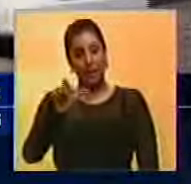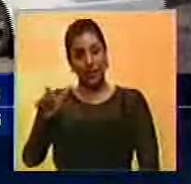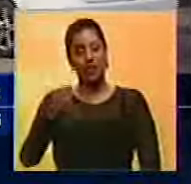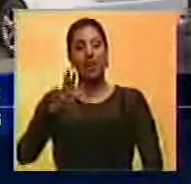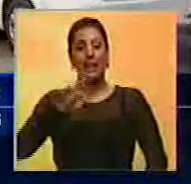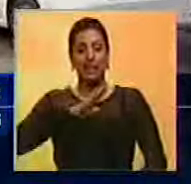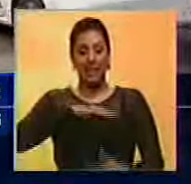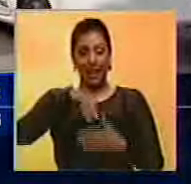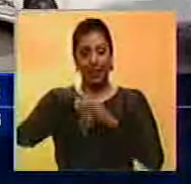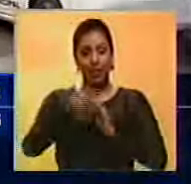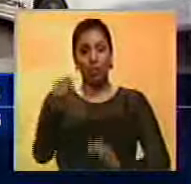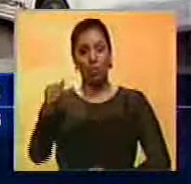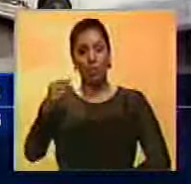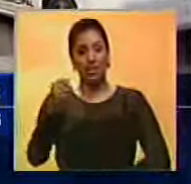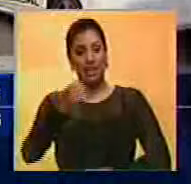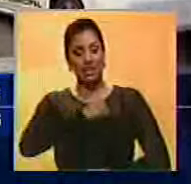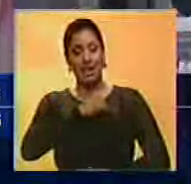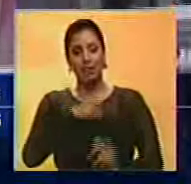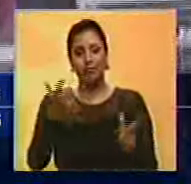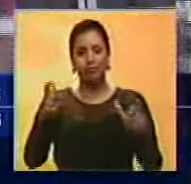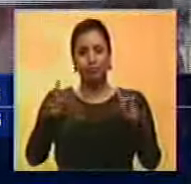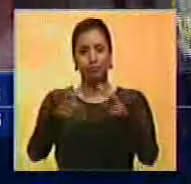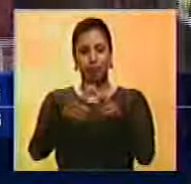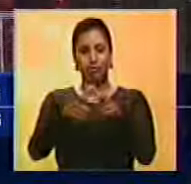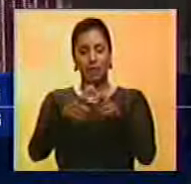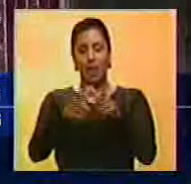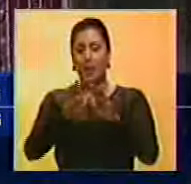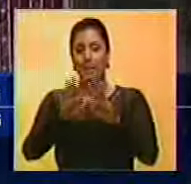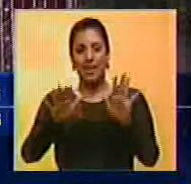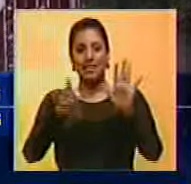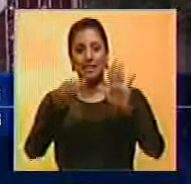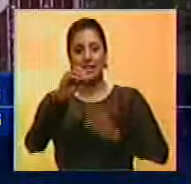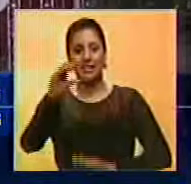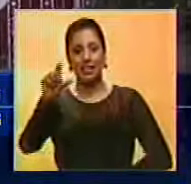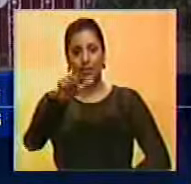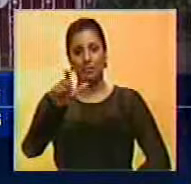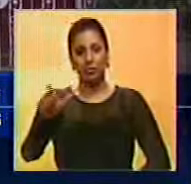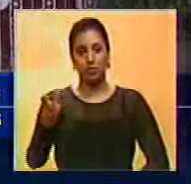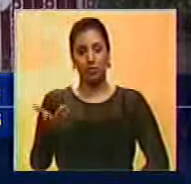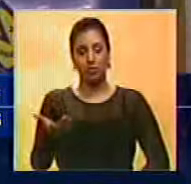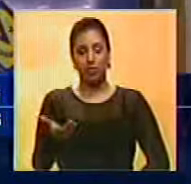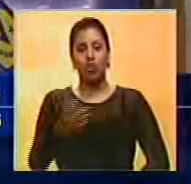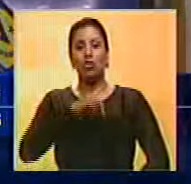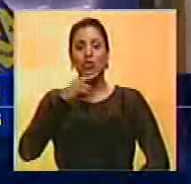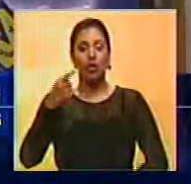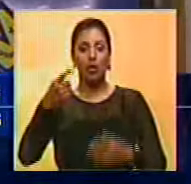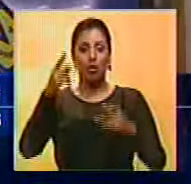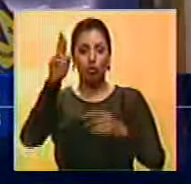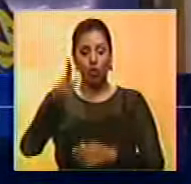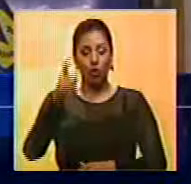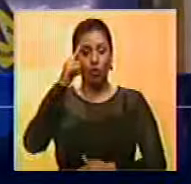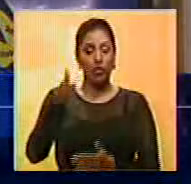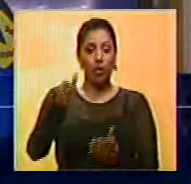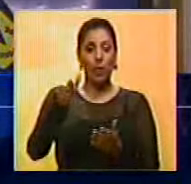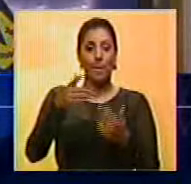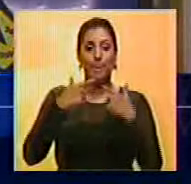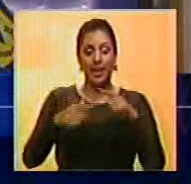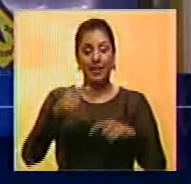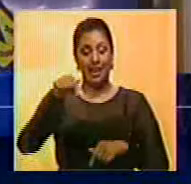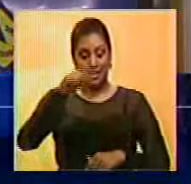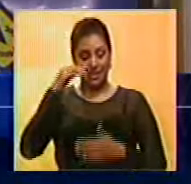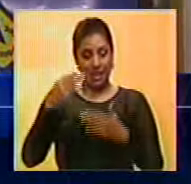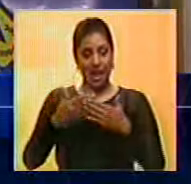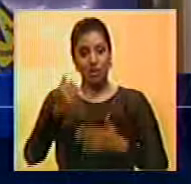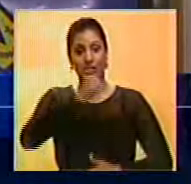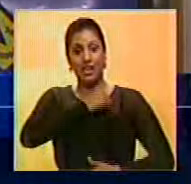tenía la policía de Chacao, hoy en día cuentan solo con 600 funcionarios. Perdemos policías todo el tiempo. Este año en la policía de